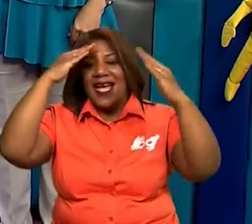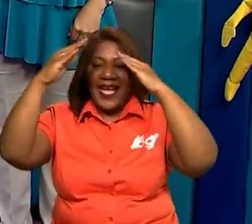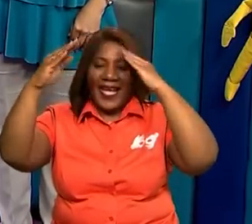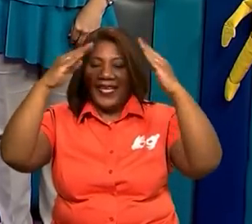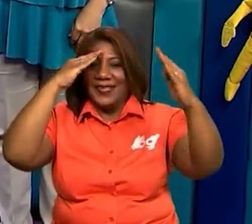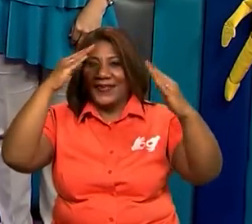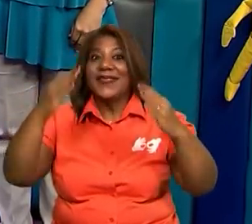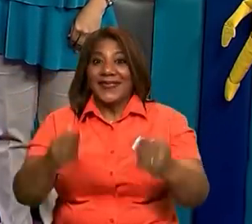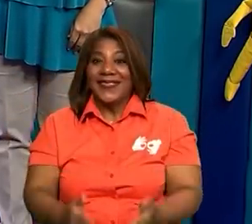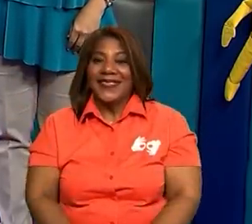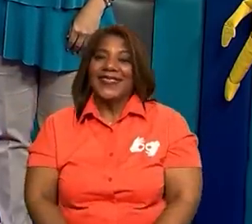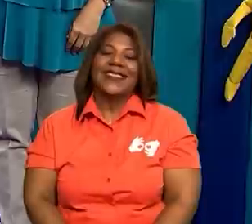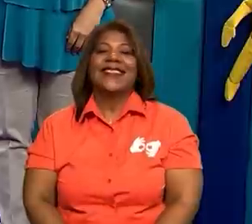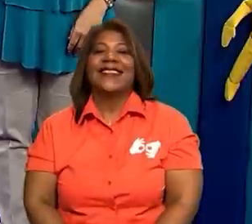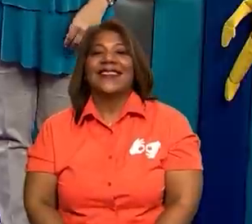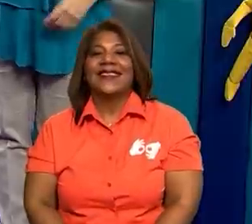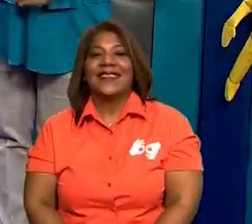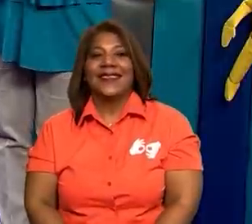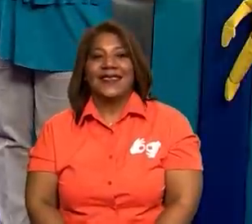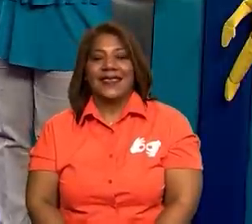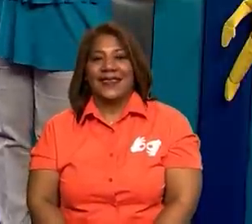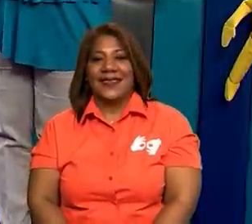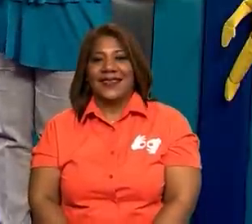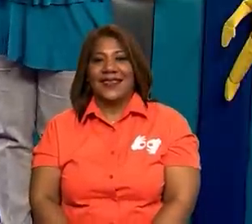Saludamos. Muy bien.